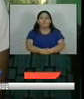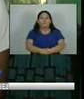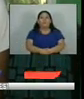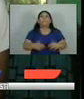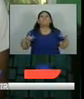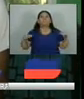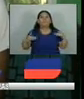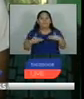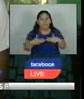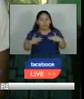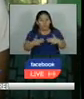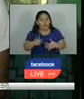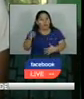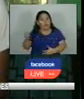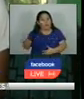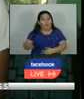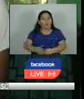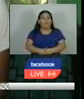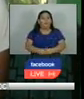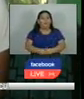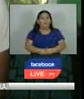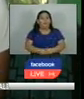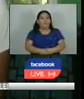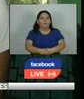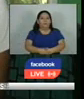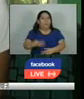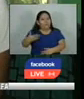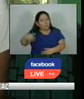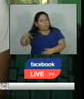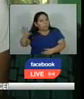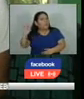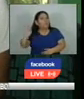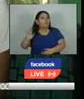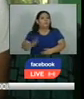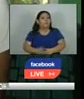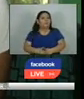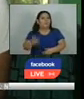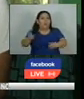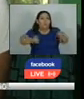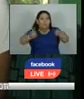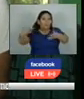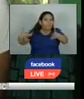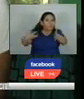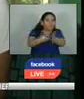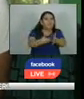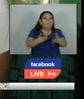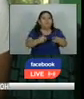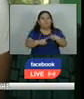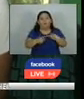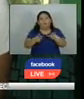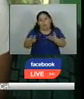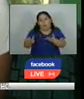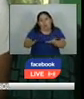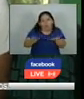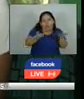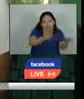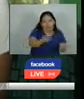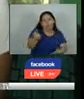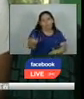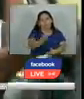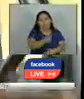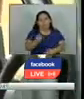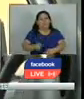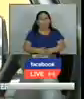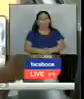también puede ir a lugares como choques y así puede ayudar a muchas